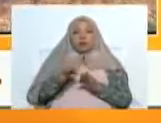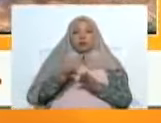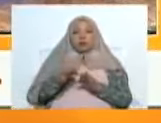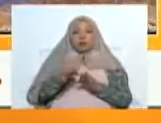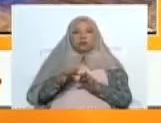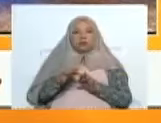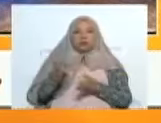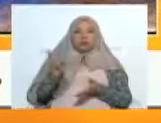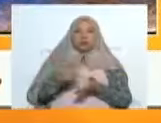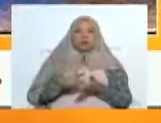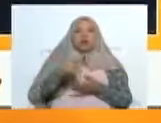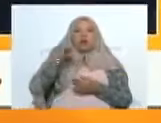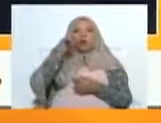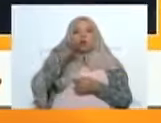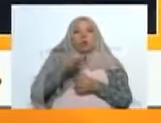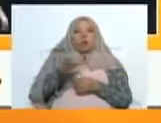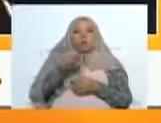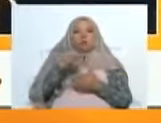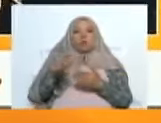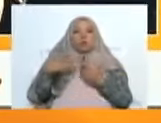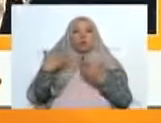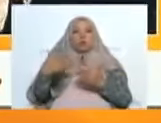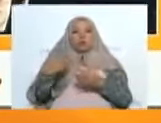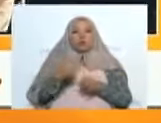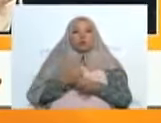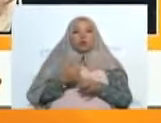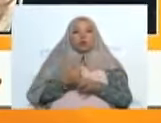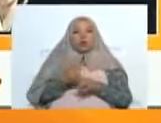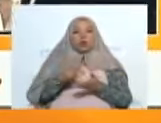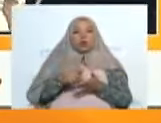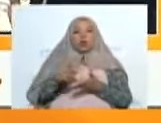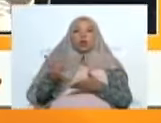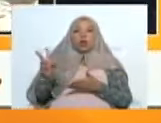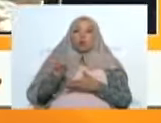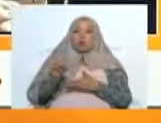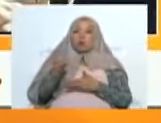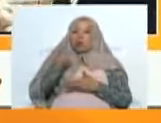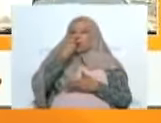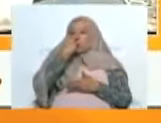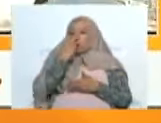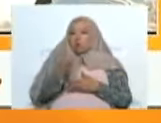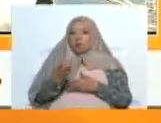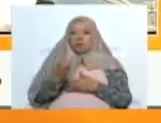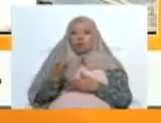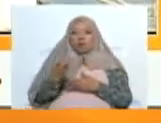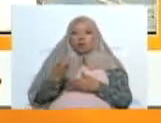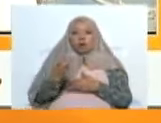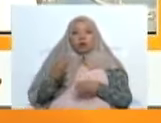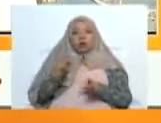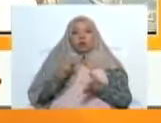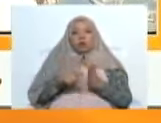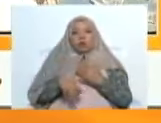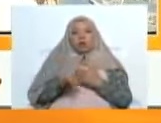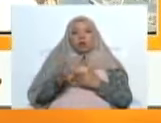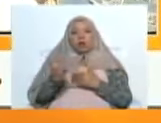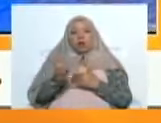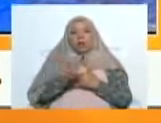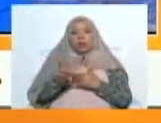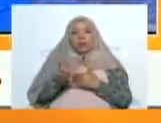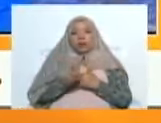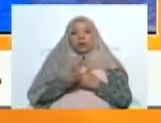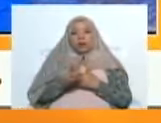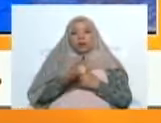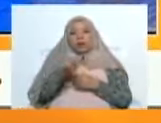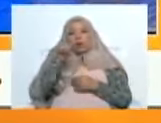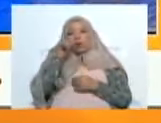teatro, con un público entusiasta. Creo que los compañeros que están aquí, invitados internacionales, pueden dar fe del entusiasmo con el cual el